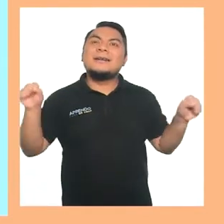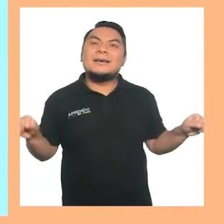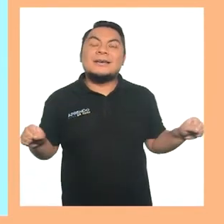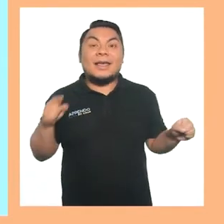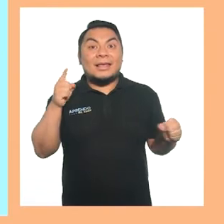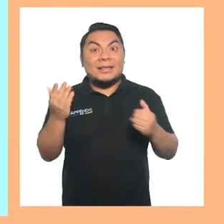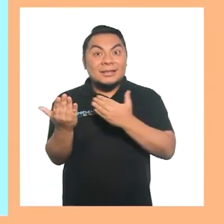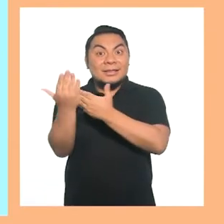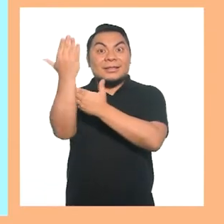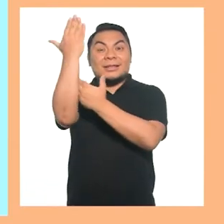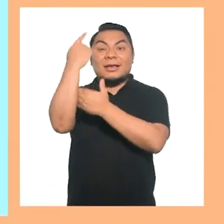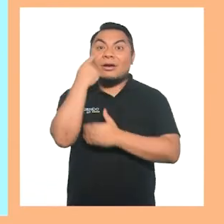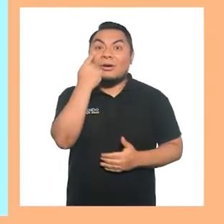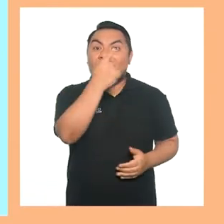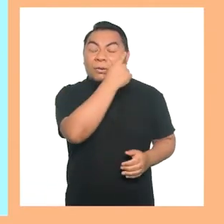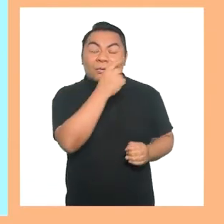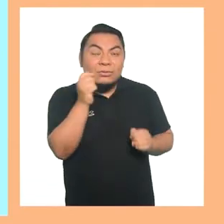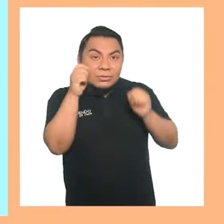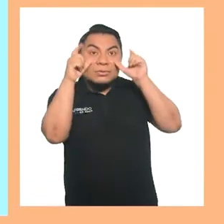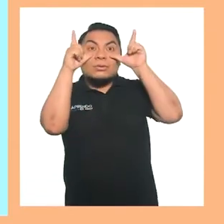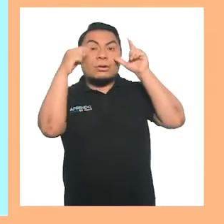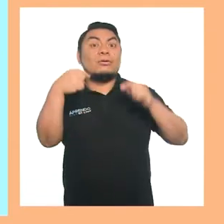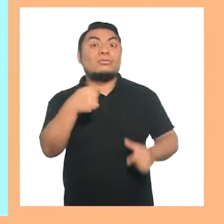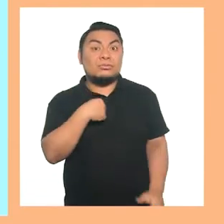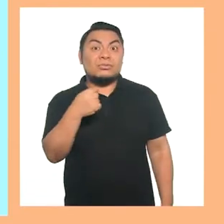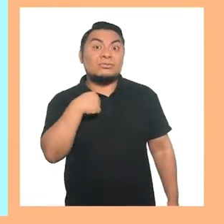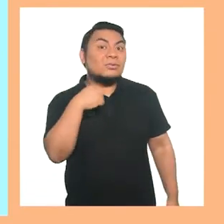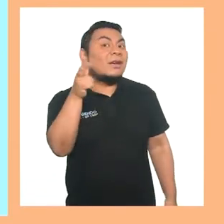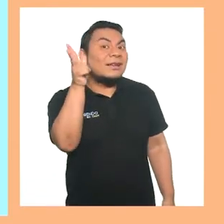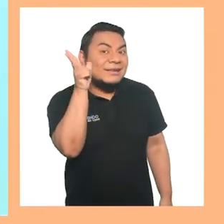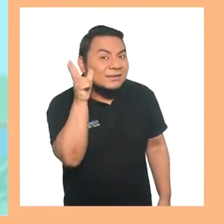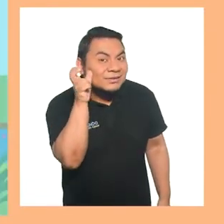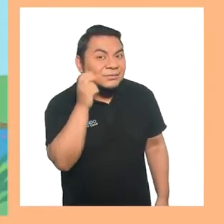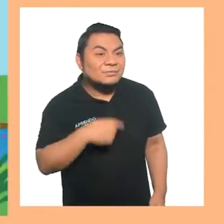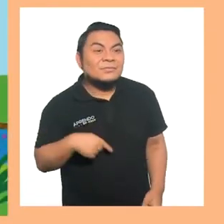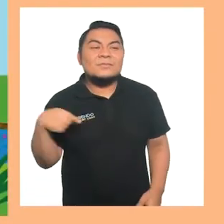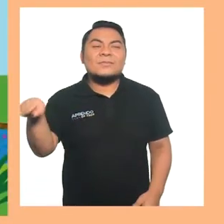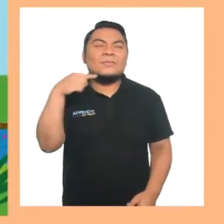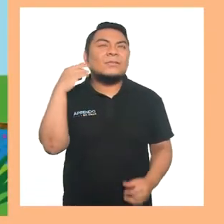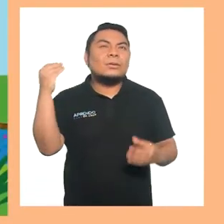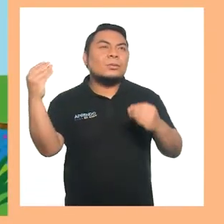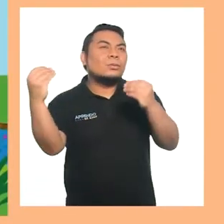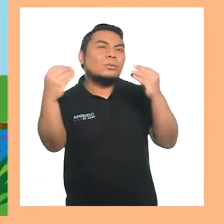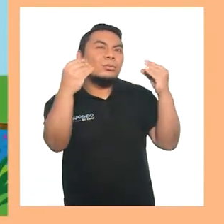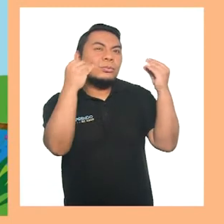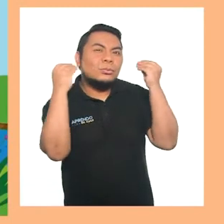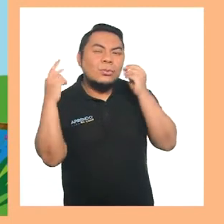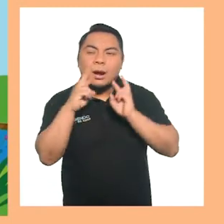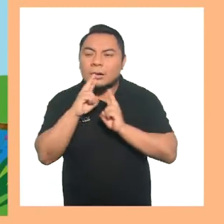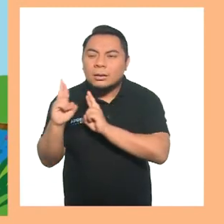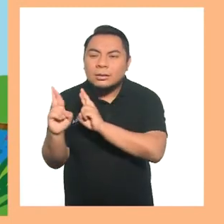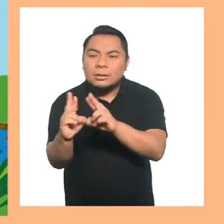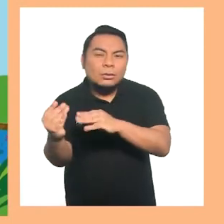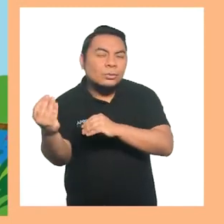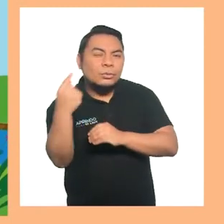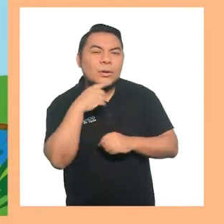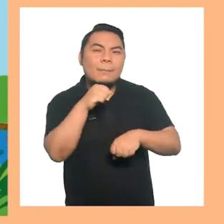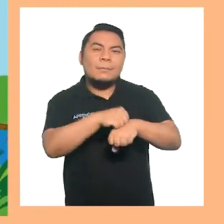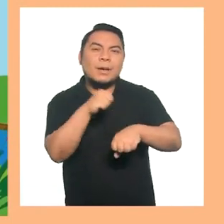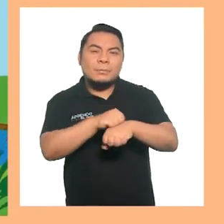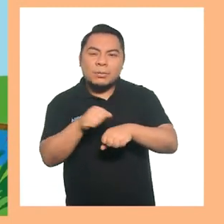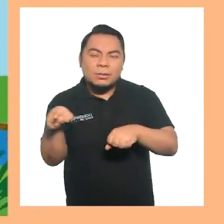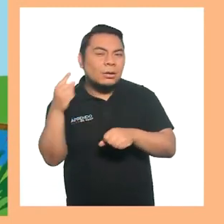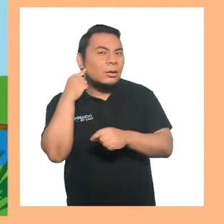En el día, con los ojos abiertos, yo escucho. El murmullo del río y las piedras.